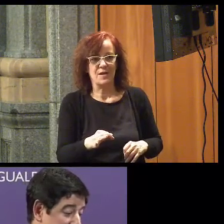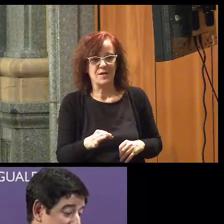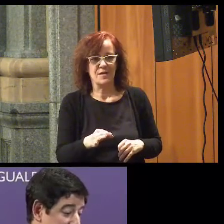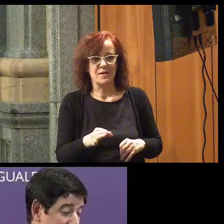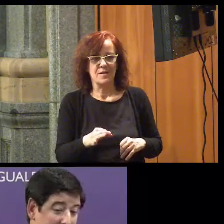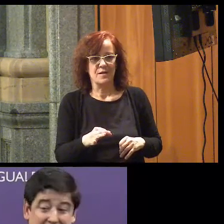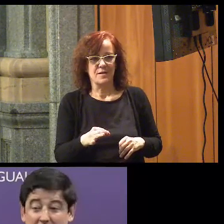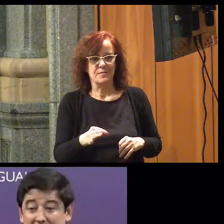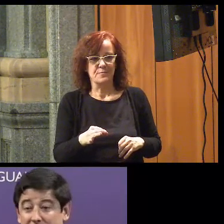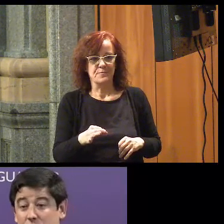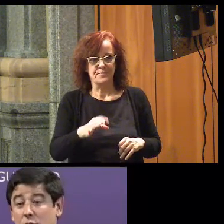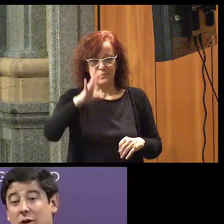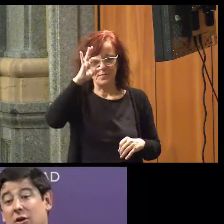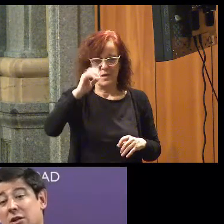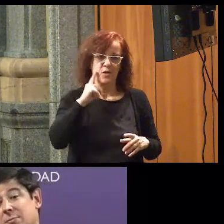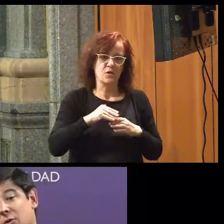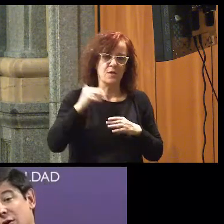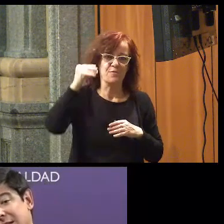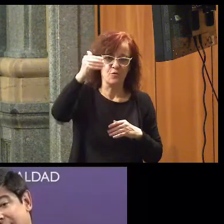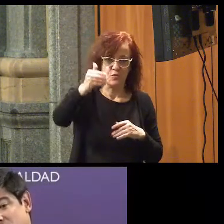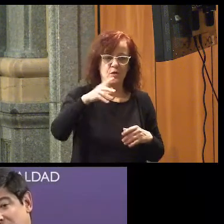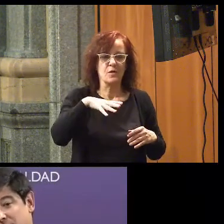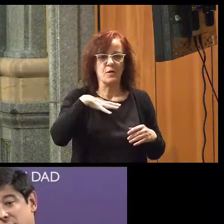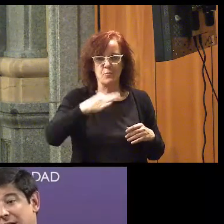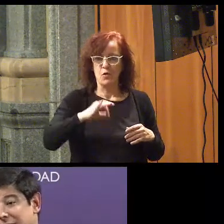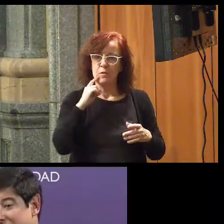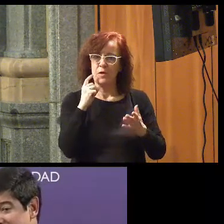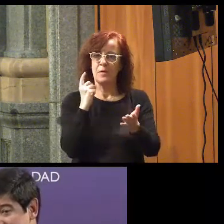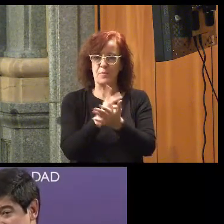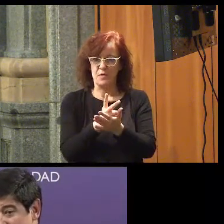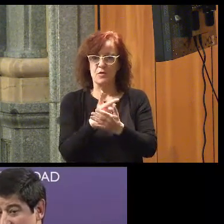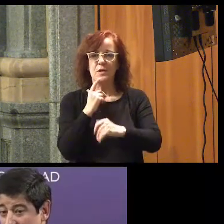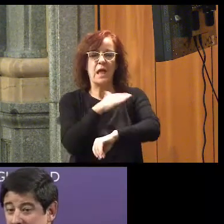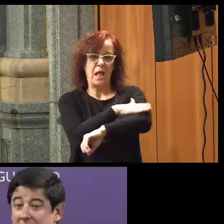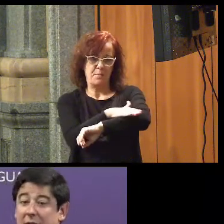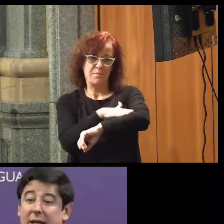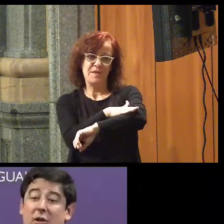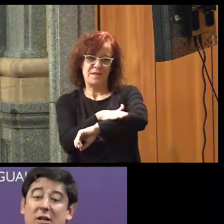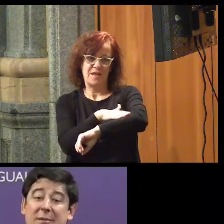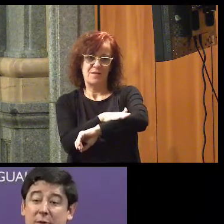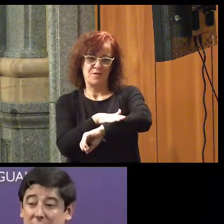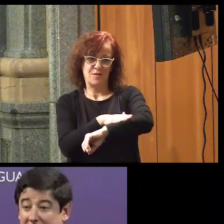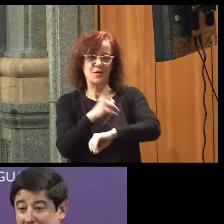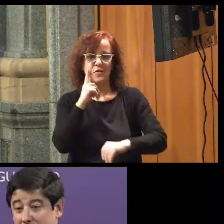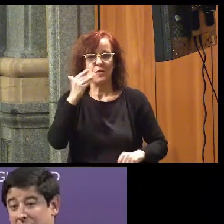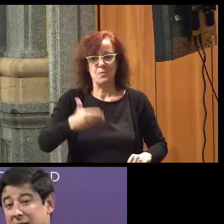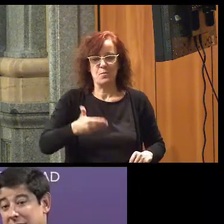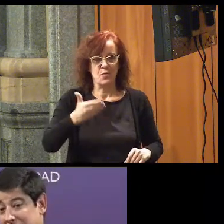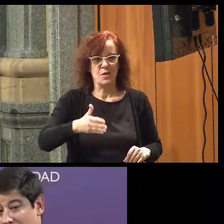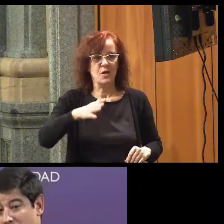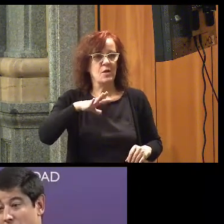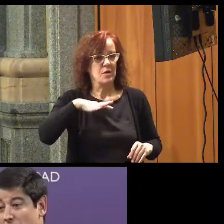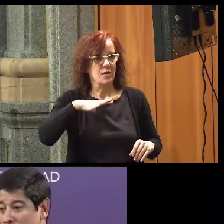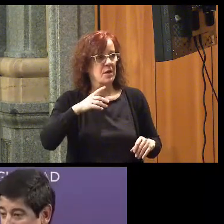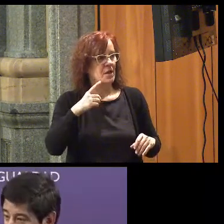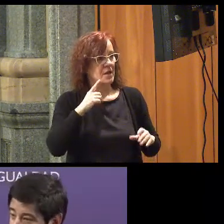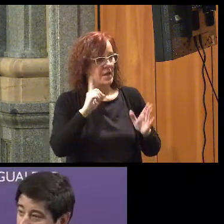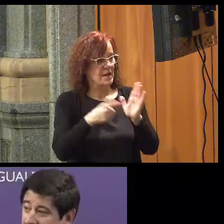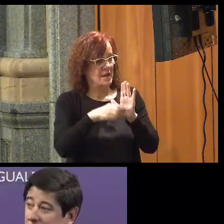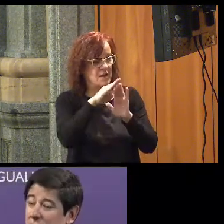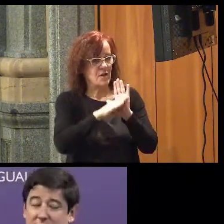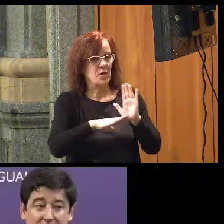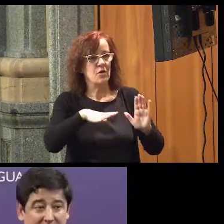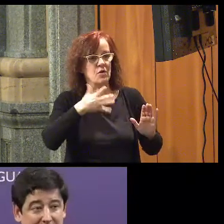el futuro, creo que es por lo que tenemos que apostar. Las Administraciones creo que es importante que el Poder Legislativo conozca